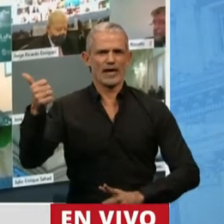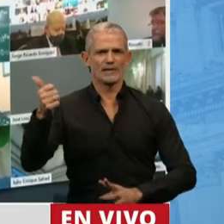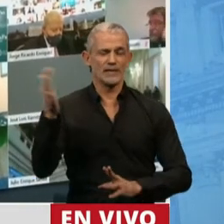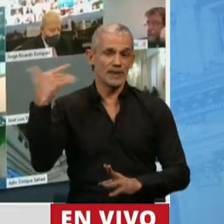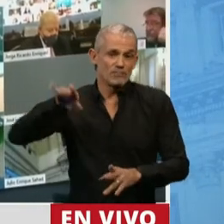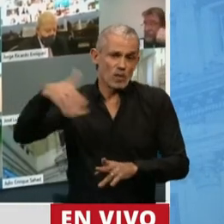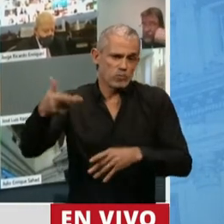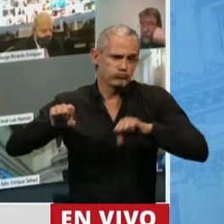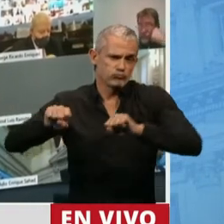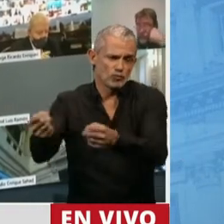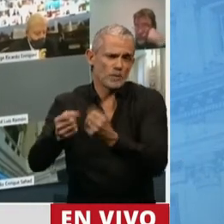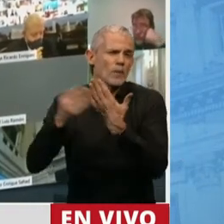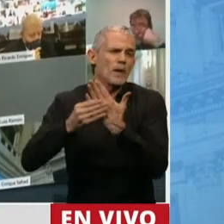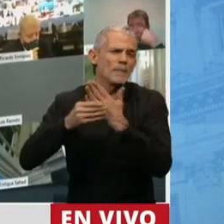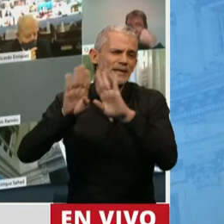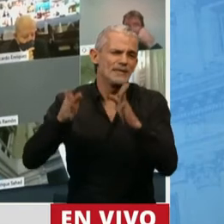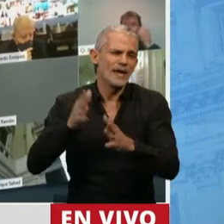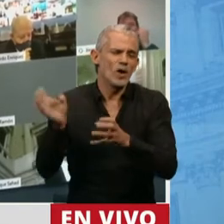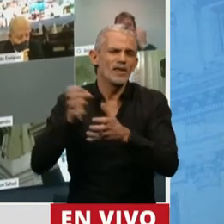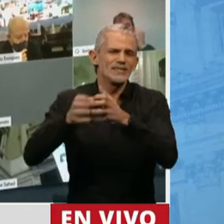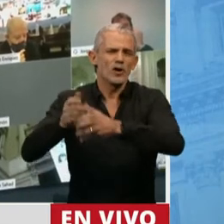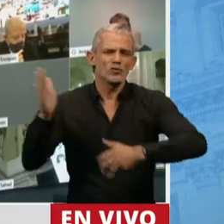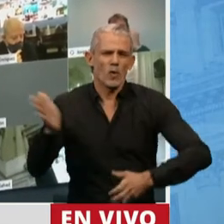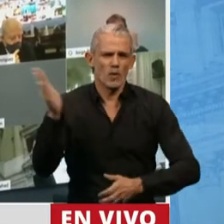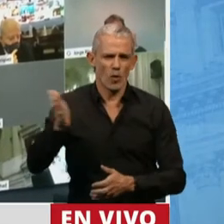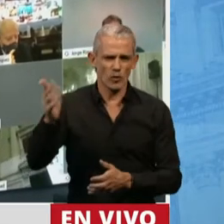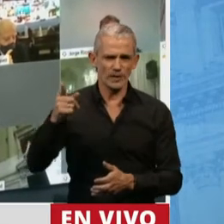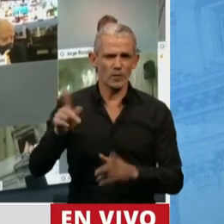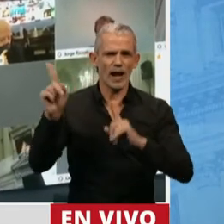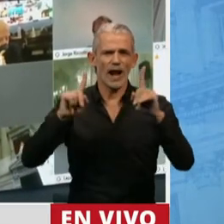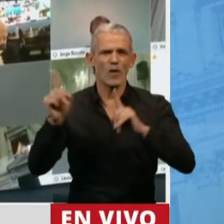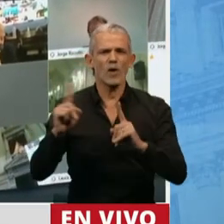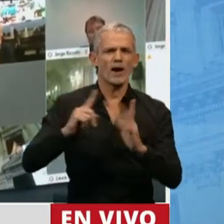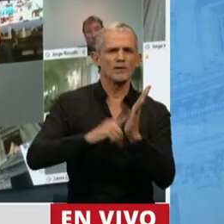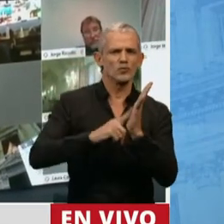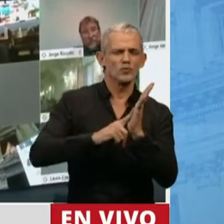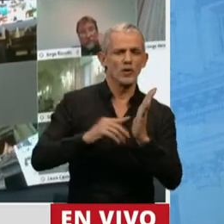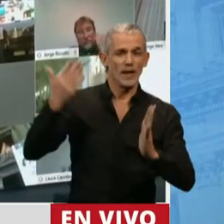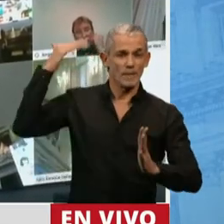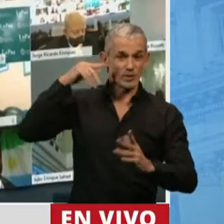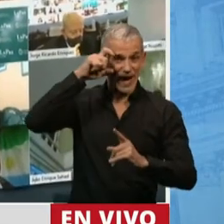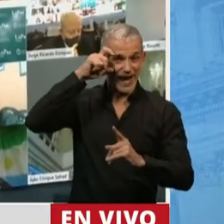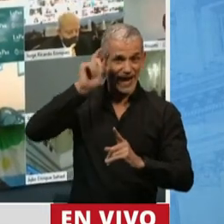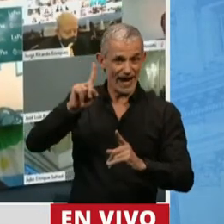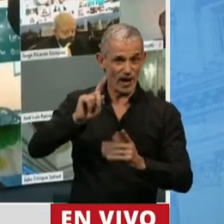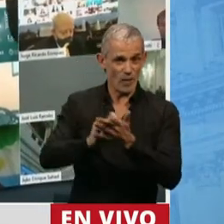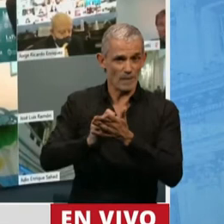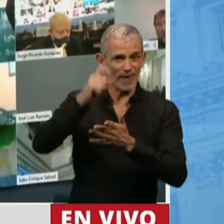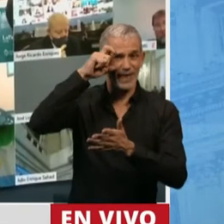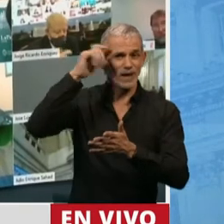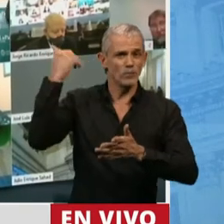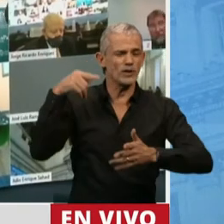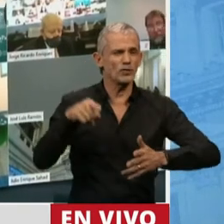suspendido por el Ministerio de Desarrollo Productivo en alguna de sus resoluciones en el pasado enero. Me parece que